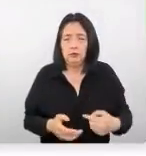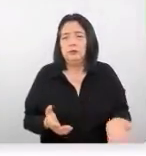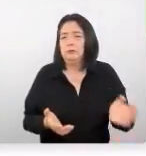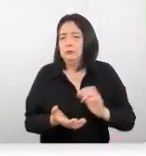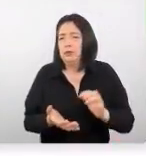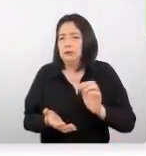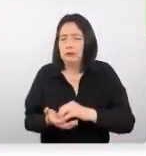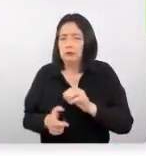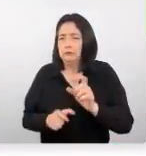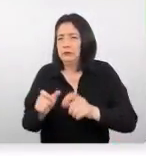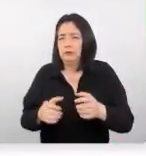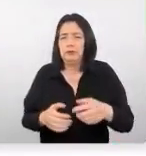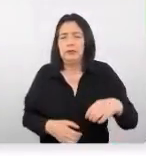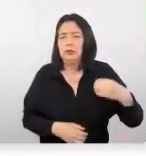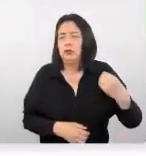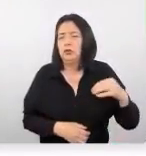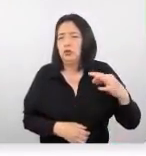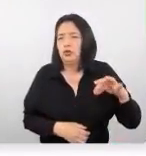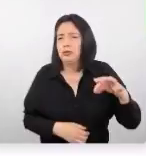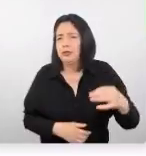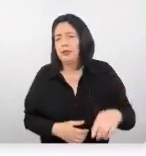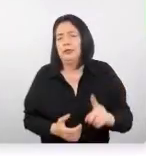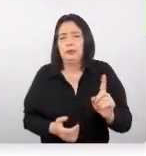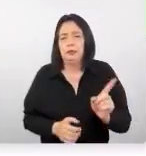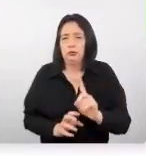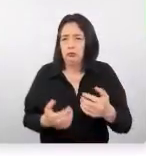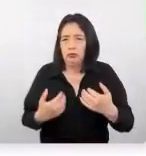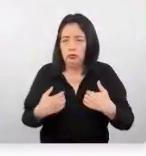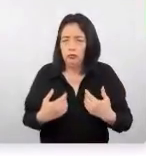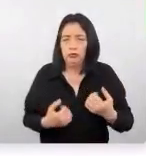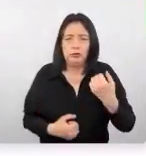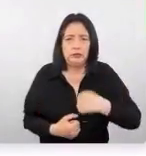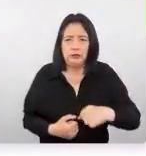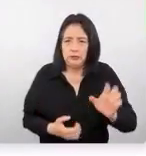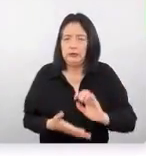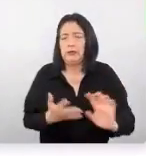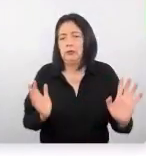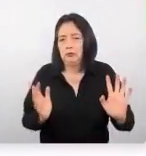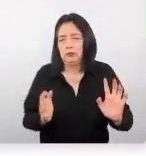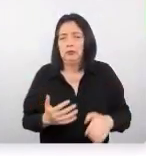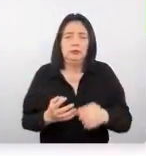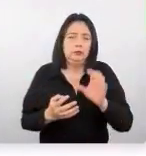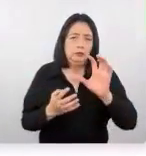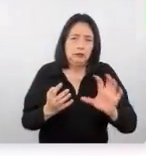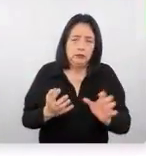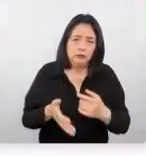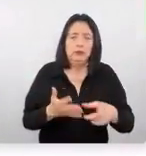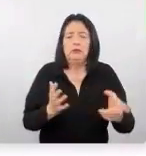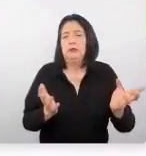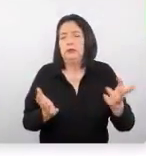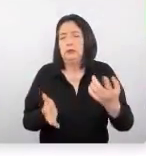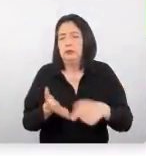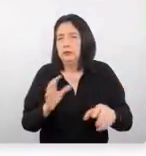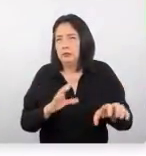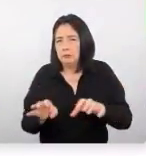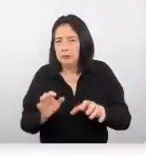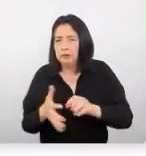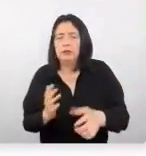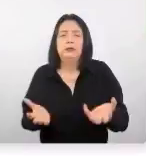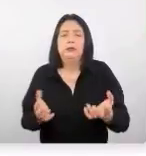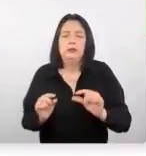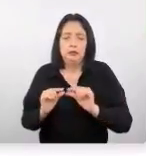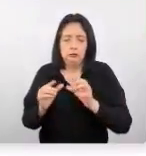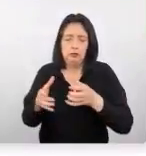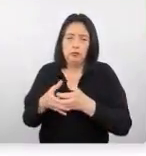cantidad de personas solteras y sin hijos entonces las características y las actividades que vamos a incluir en nuestros paquetes